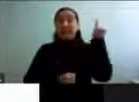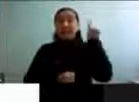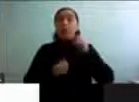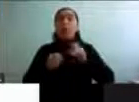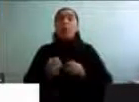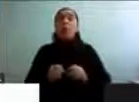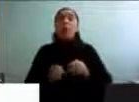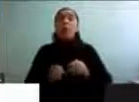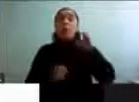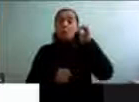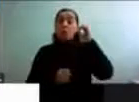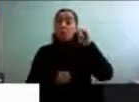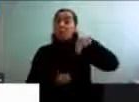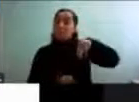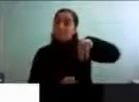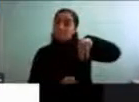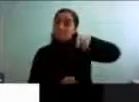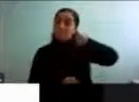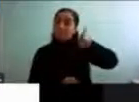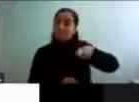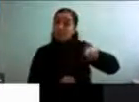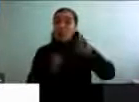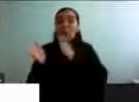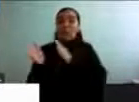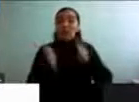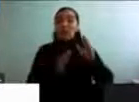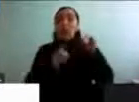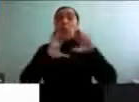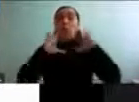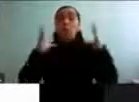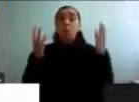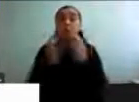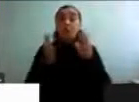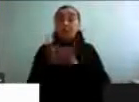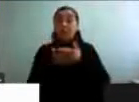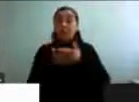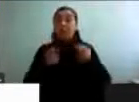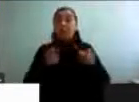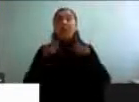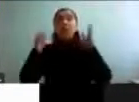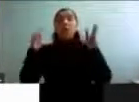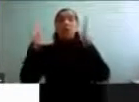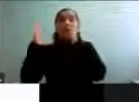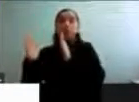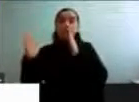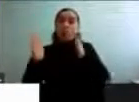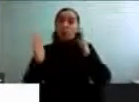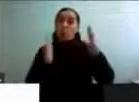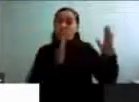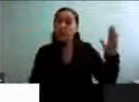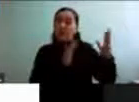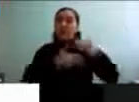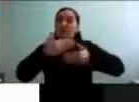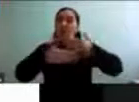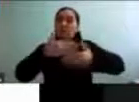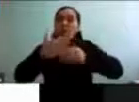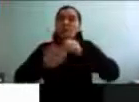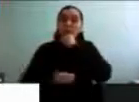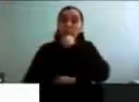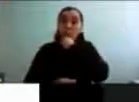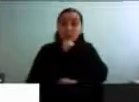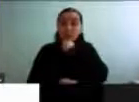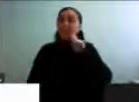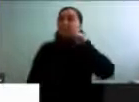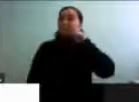de la Salud, intentan dar un marco normativo al proceso de envejecimiento. La definición de